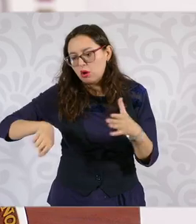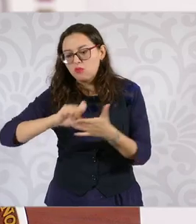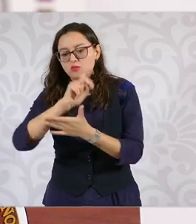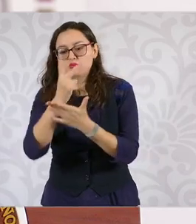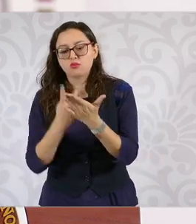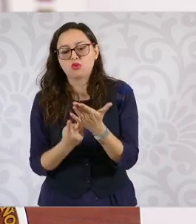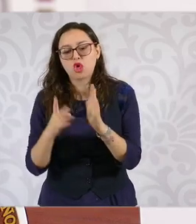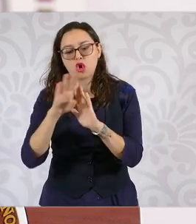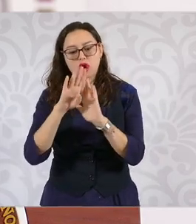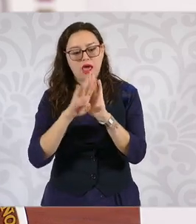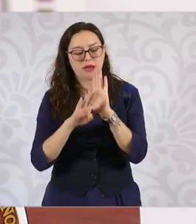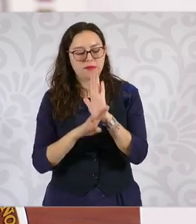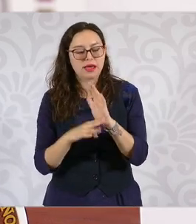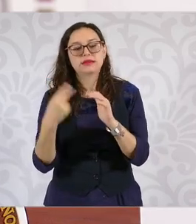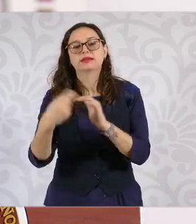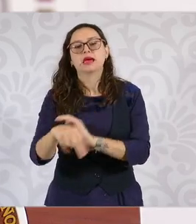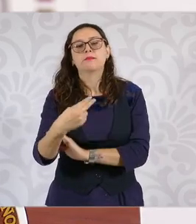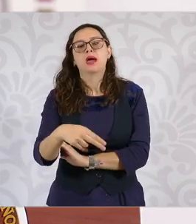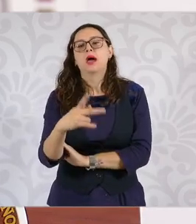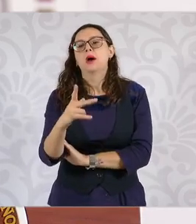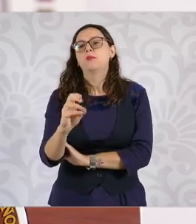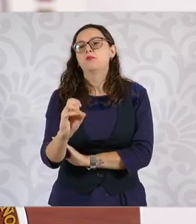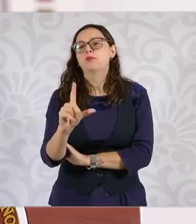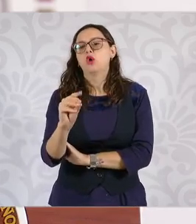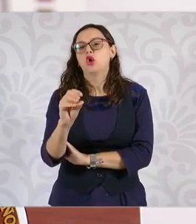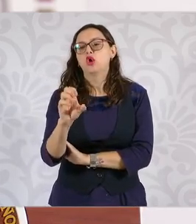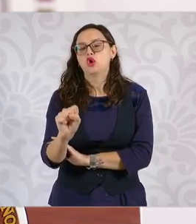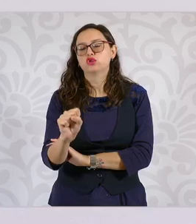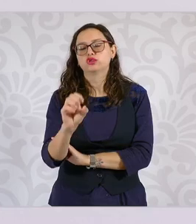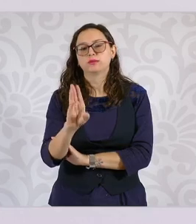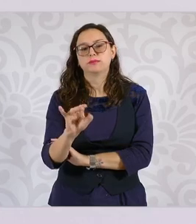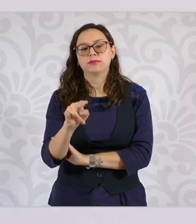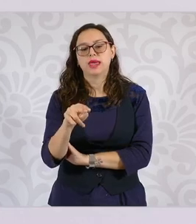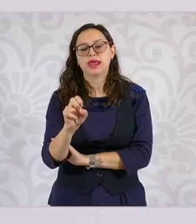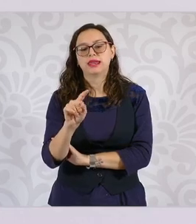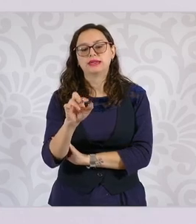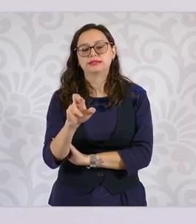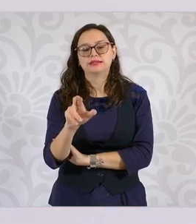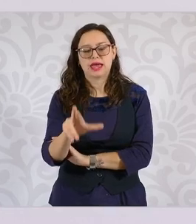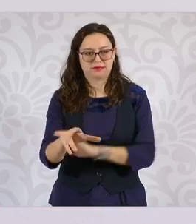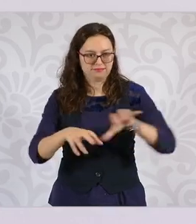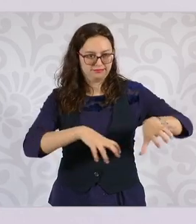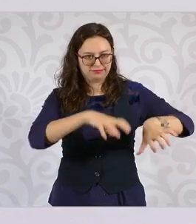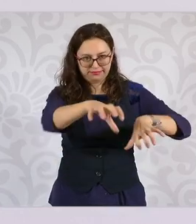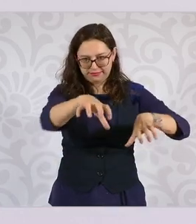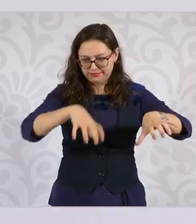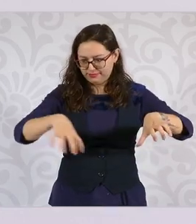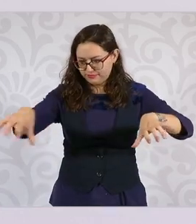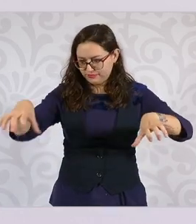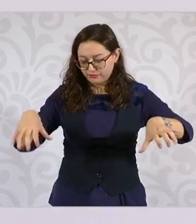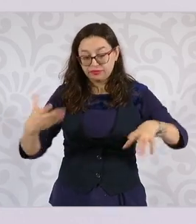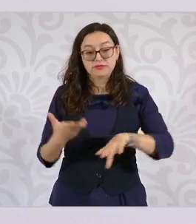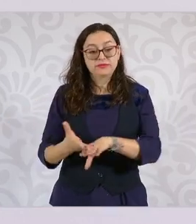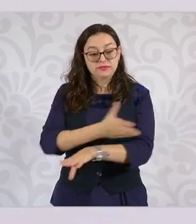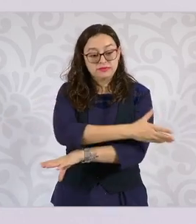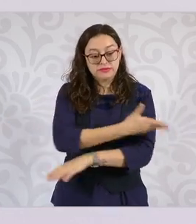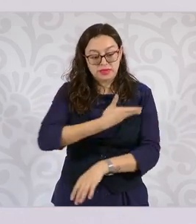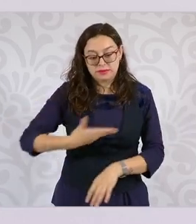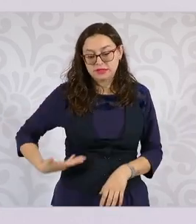que llamamos de Polos de Bienestar. El presidente creó 12 polos de bienestar en el sur sureste